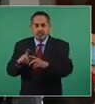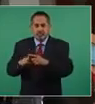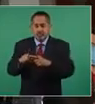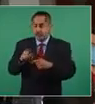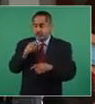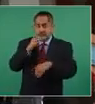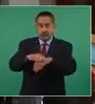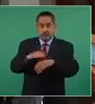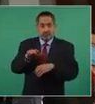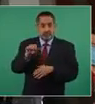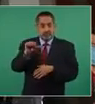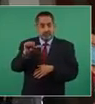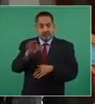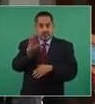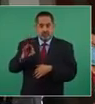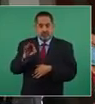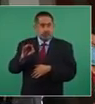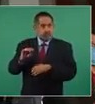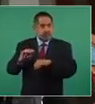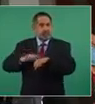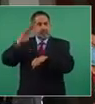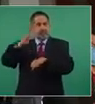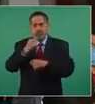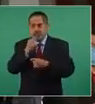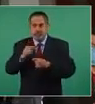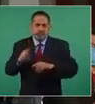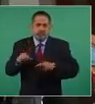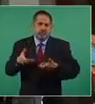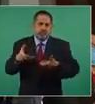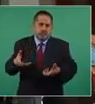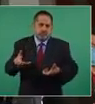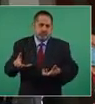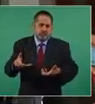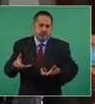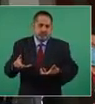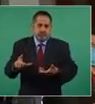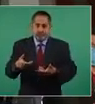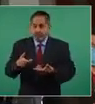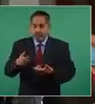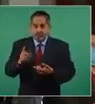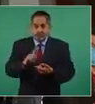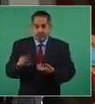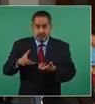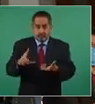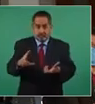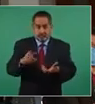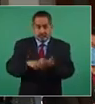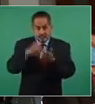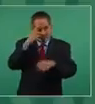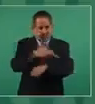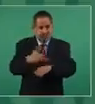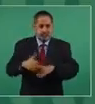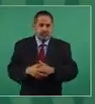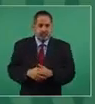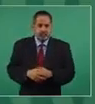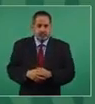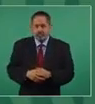dando la cifra de que ha aumentado un 16 por ciento el número de niños que está trabajando ahora mismo en la calle para ayudar a sus familias?